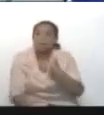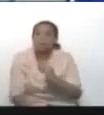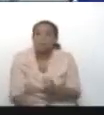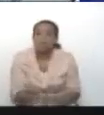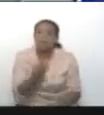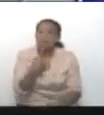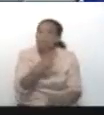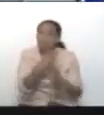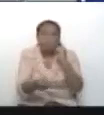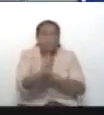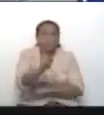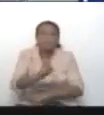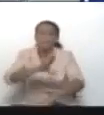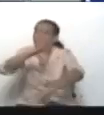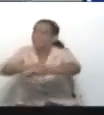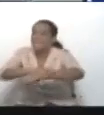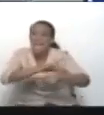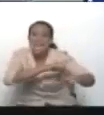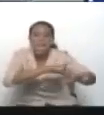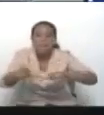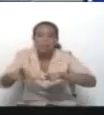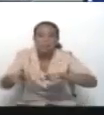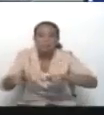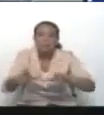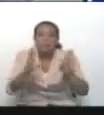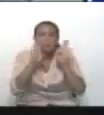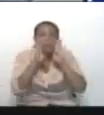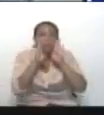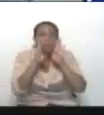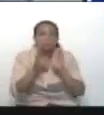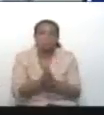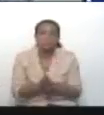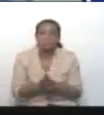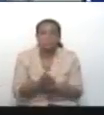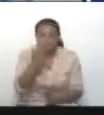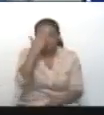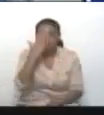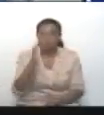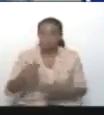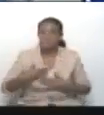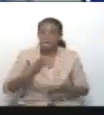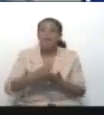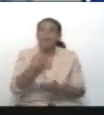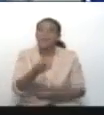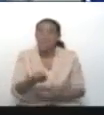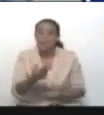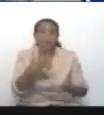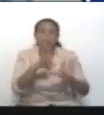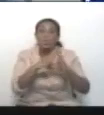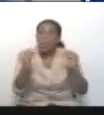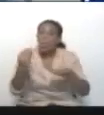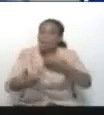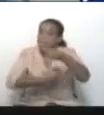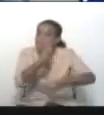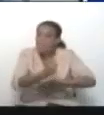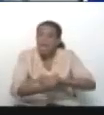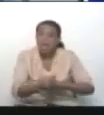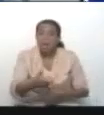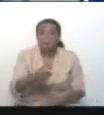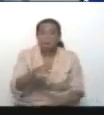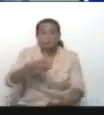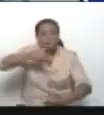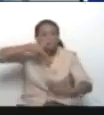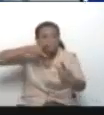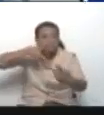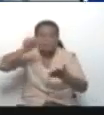confesos. Están sus testimonios grabados,